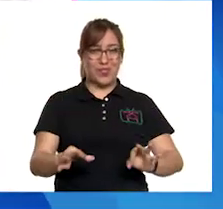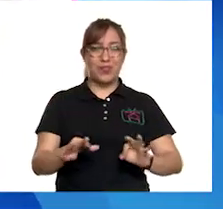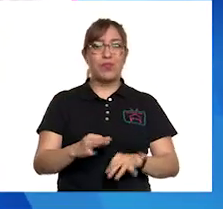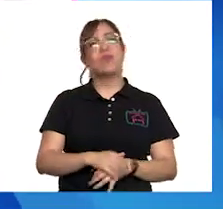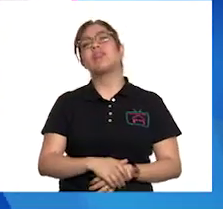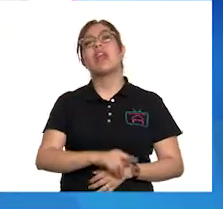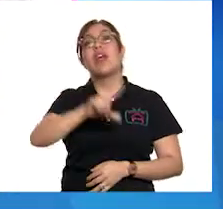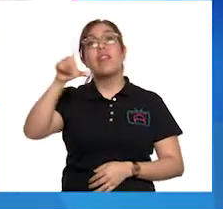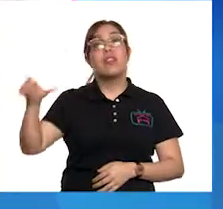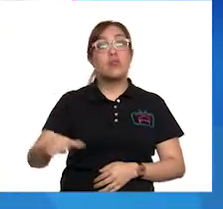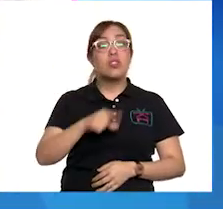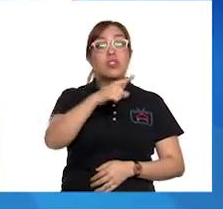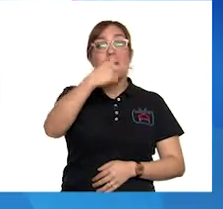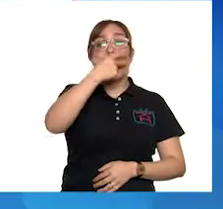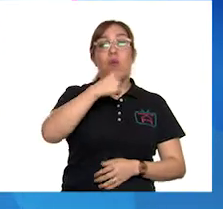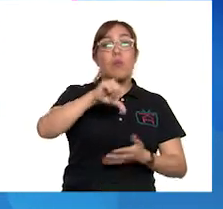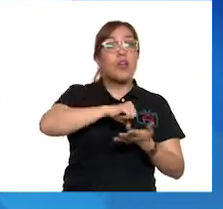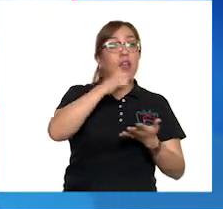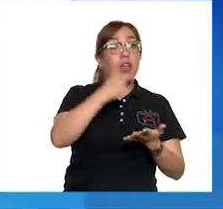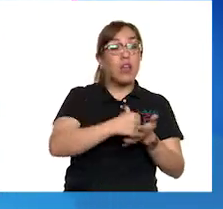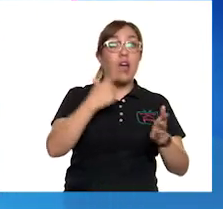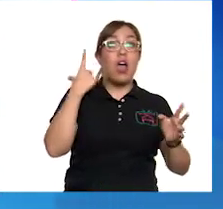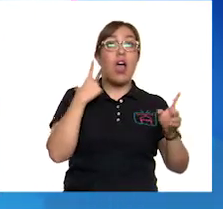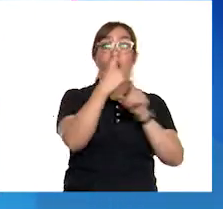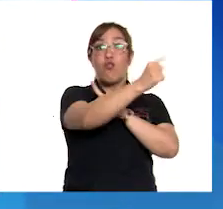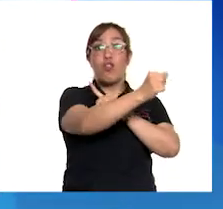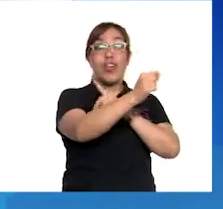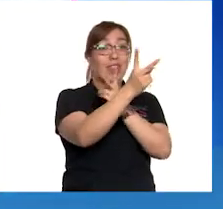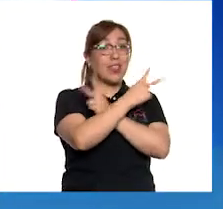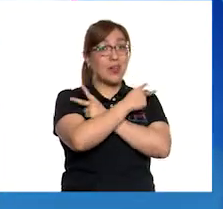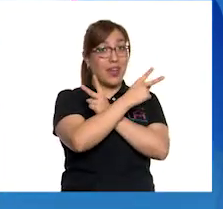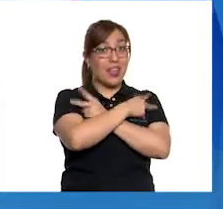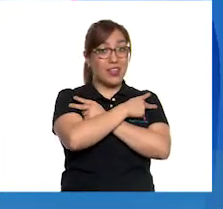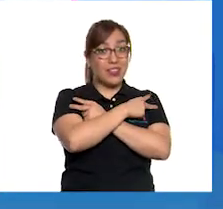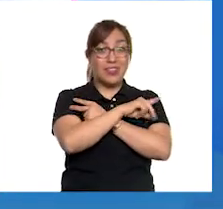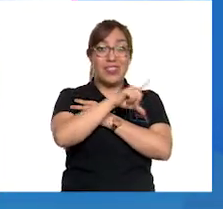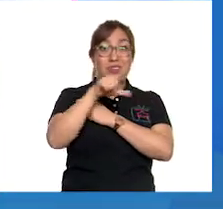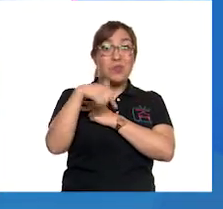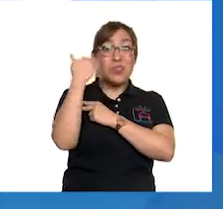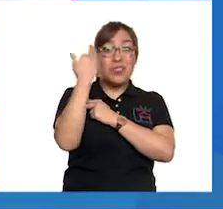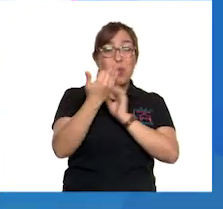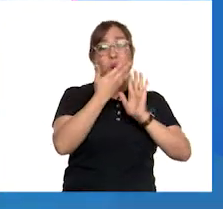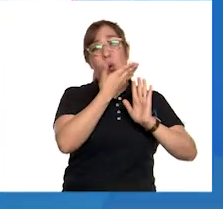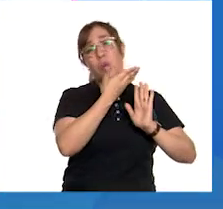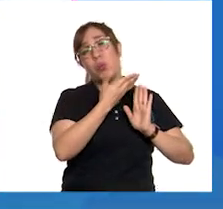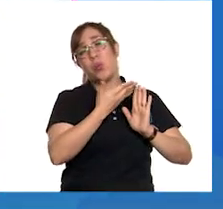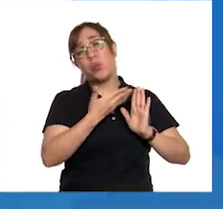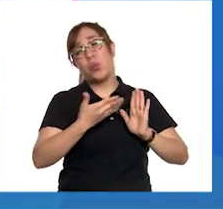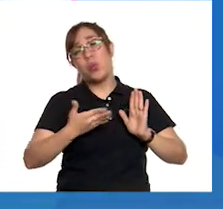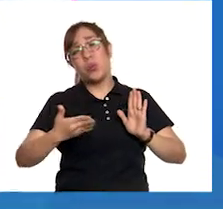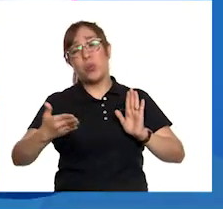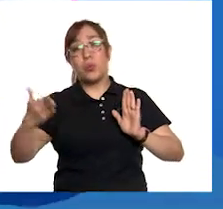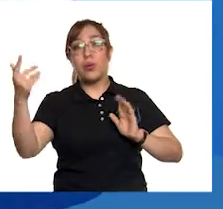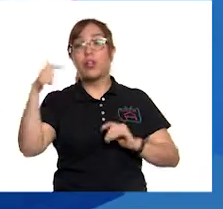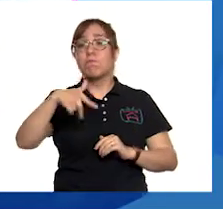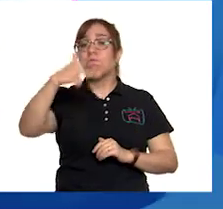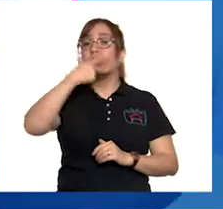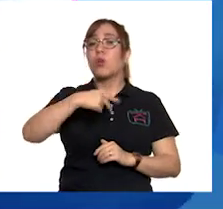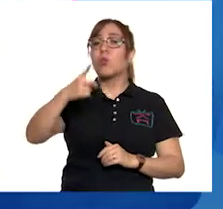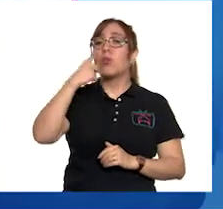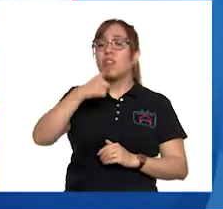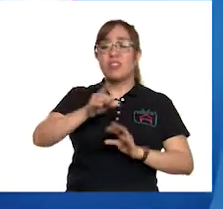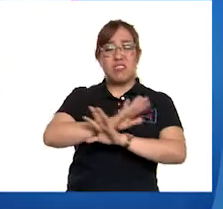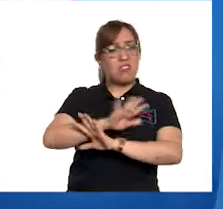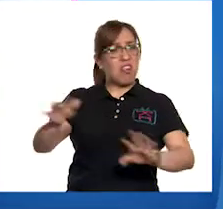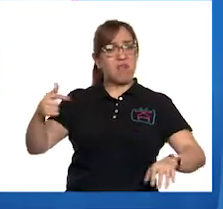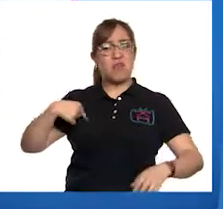fue de vacaciones. Cuando todo esto pasó, enanito Marimandón decidió no volver a dar